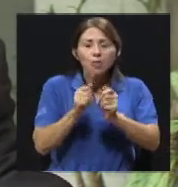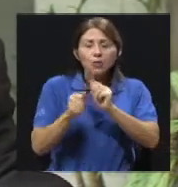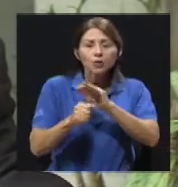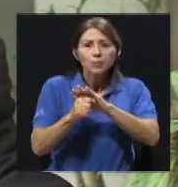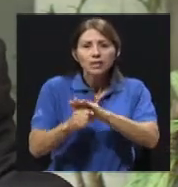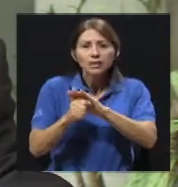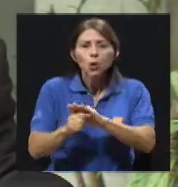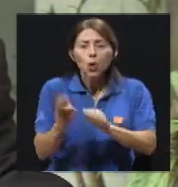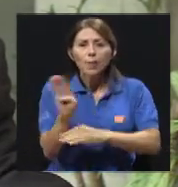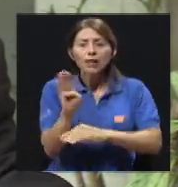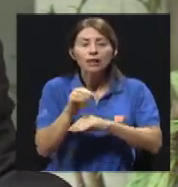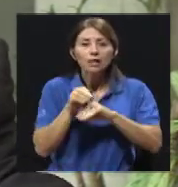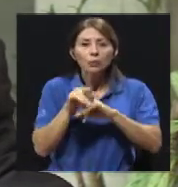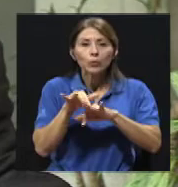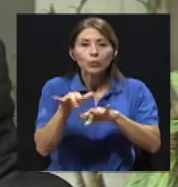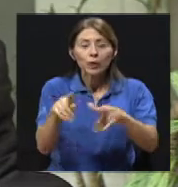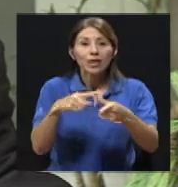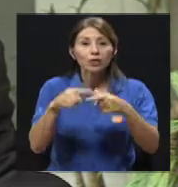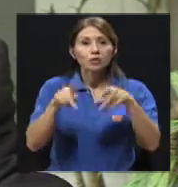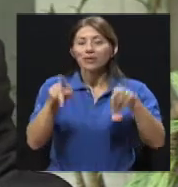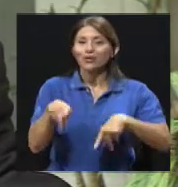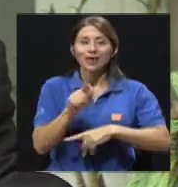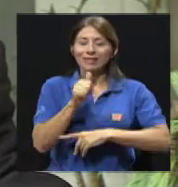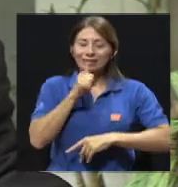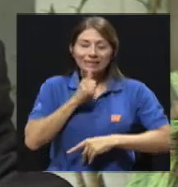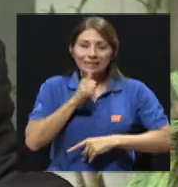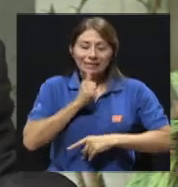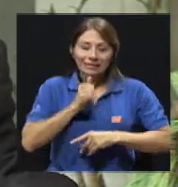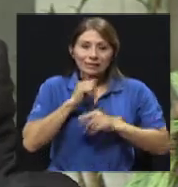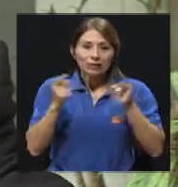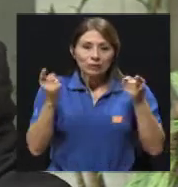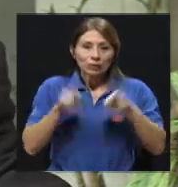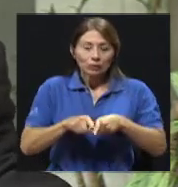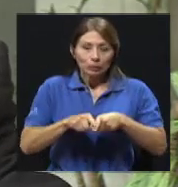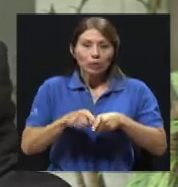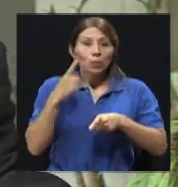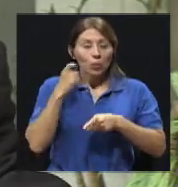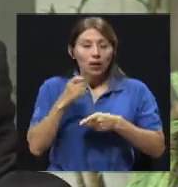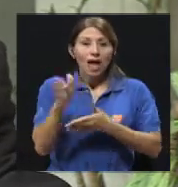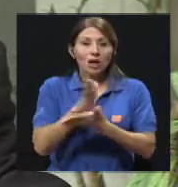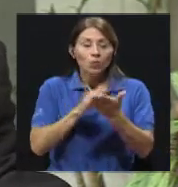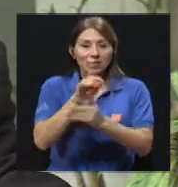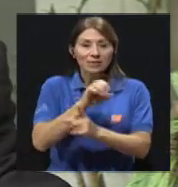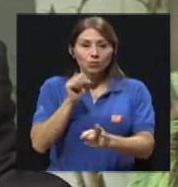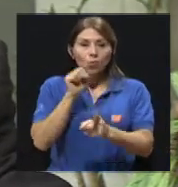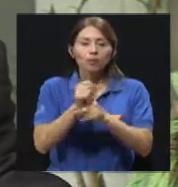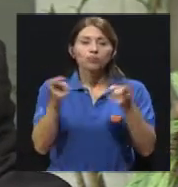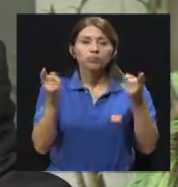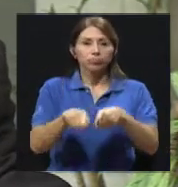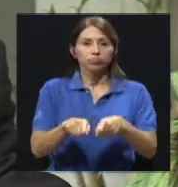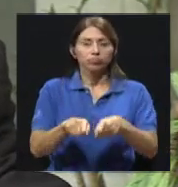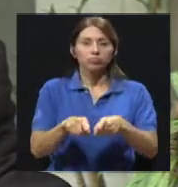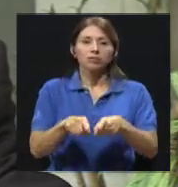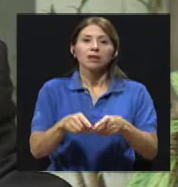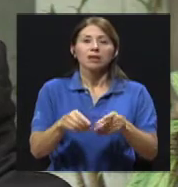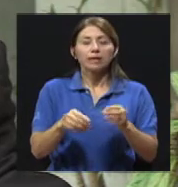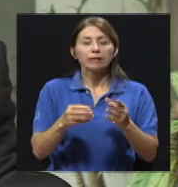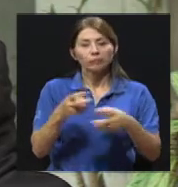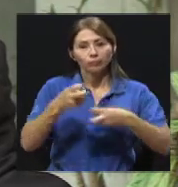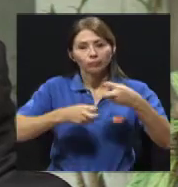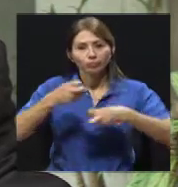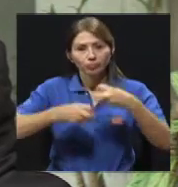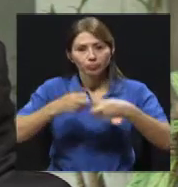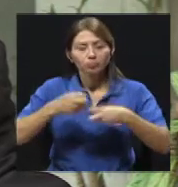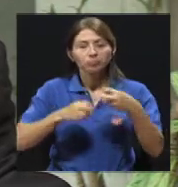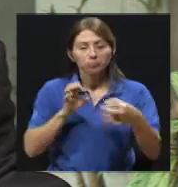pues el individuo tolera menos esos cambios porque tiene una irrigación comprometida del apéndice. Entonces, sí, sí tiene que ver con